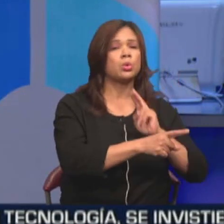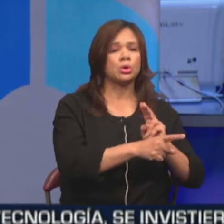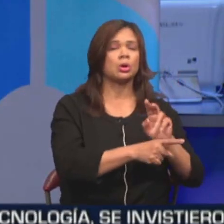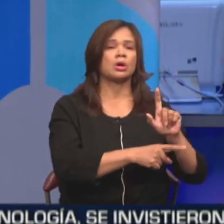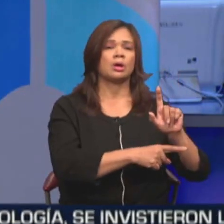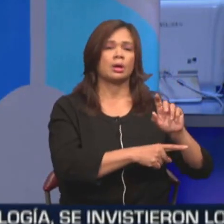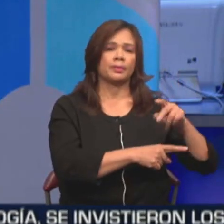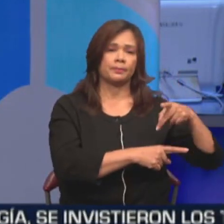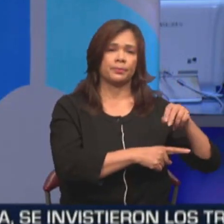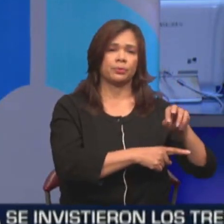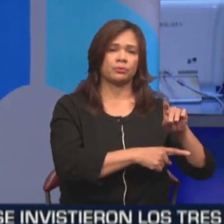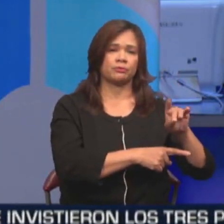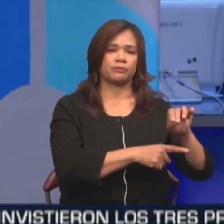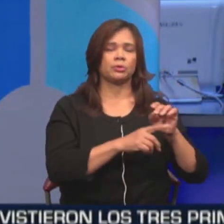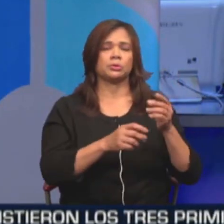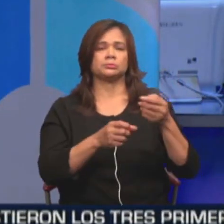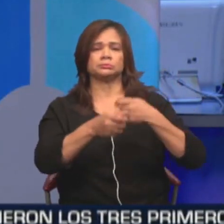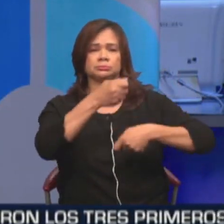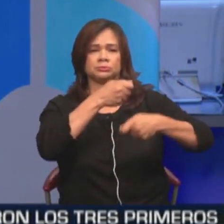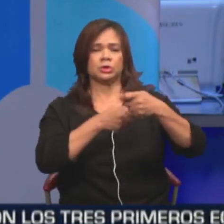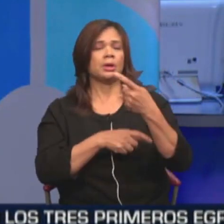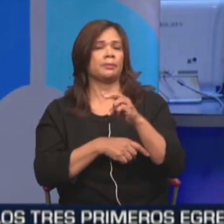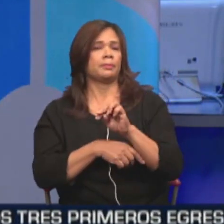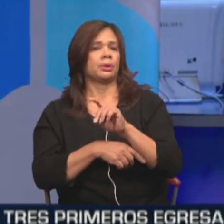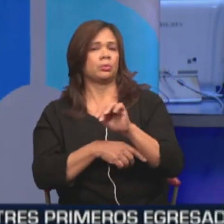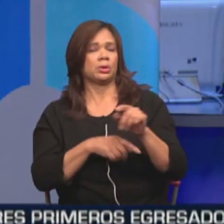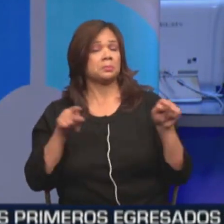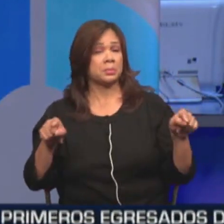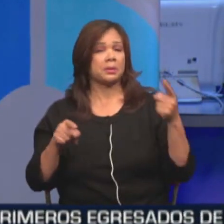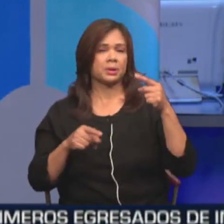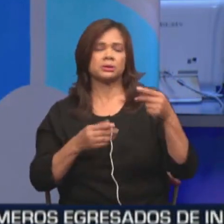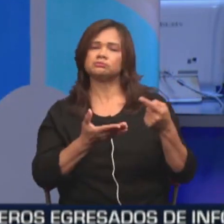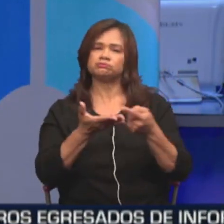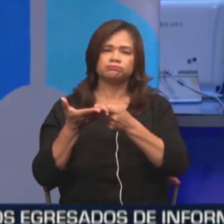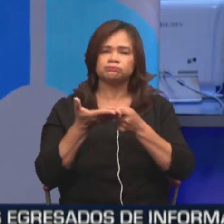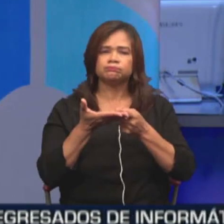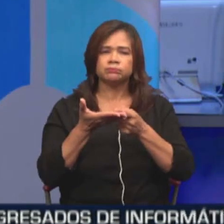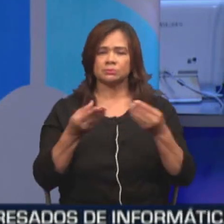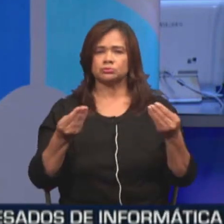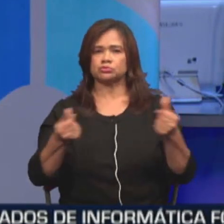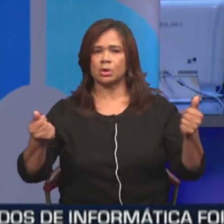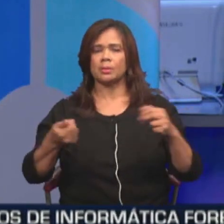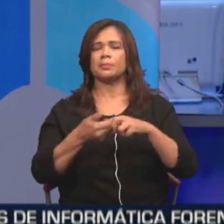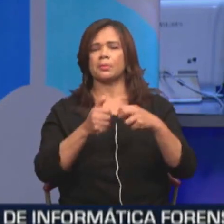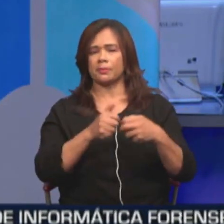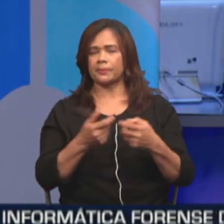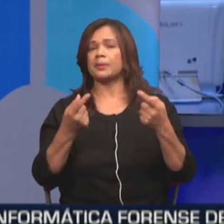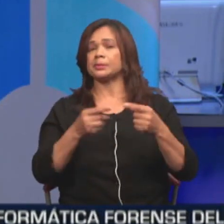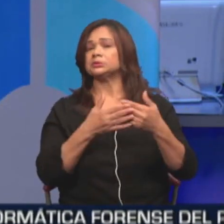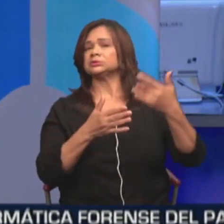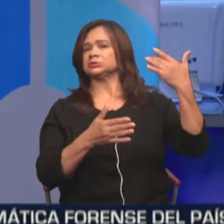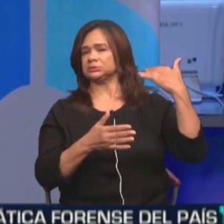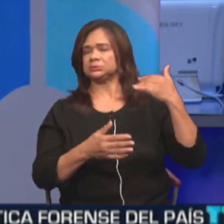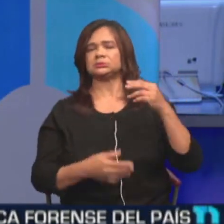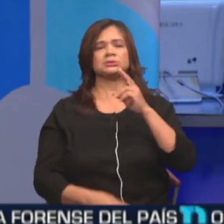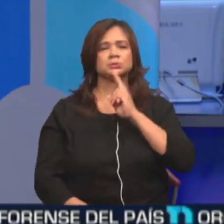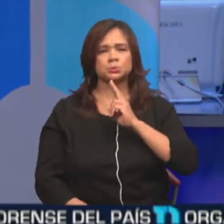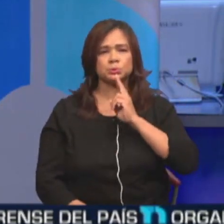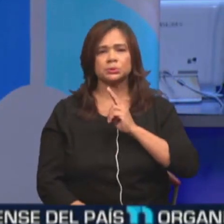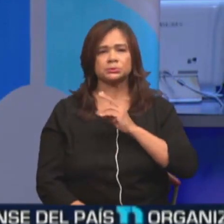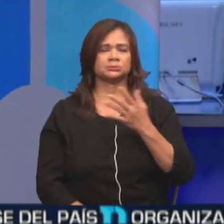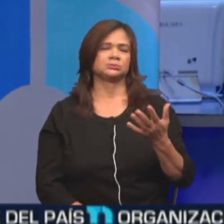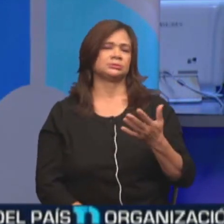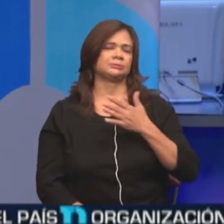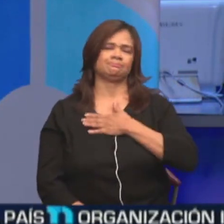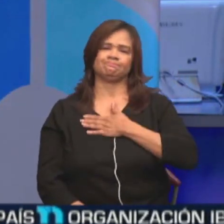Lobo y el destituido mandatario Manuel Zelaya para negociar una salida a la crisis que en ese momento vivía Honduras. Qué